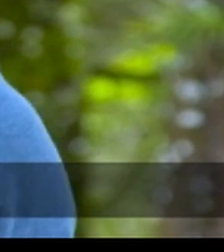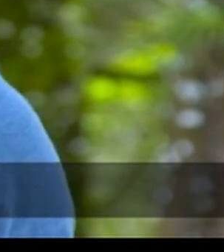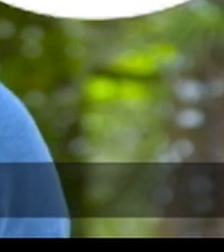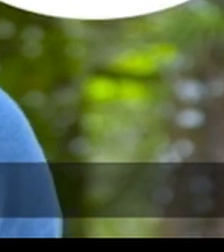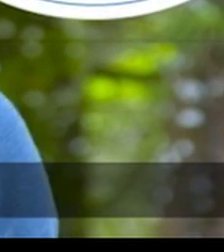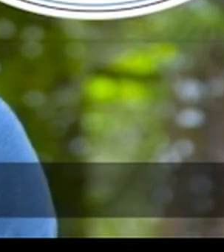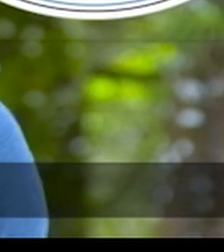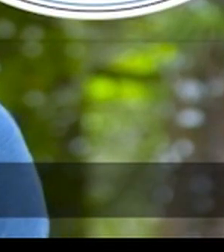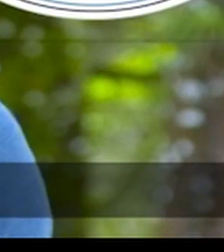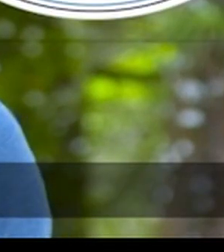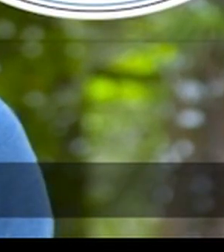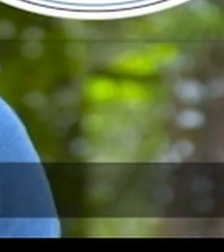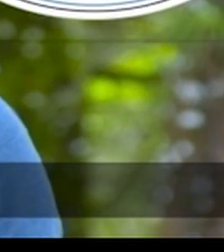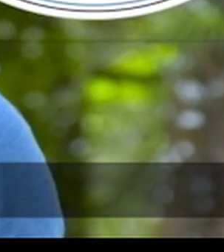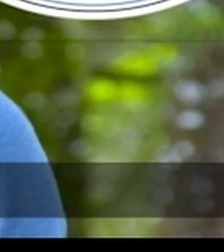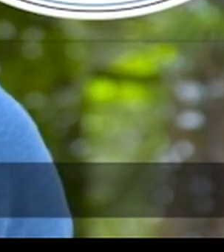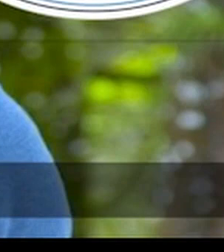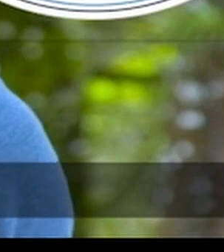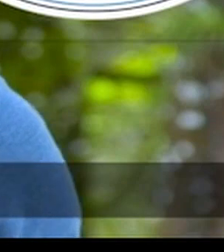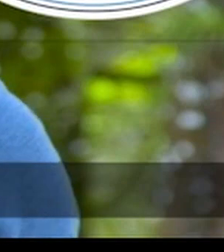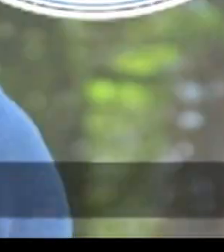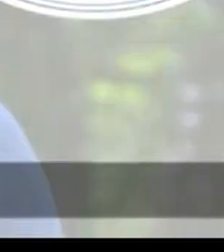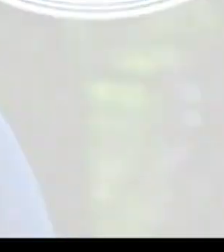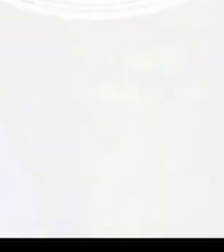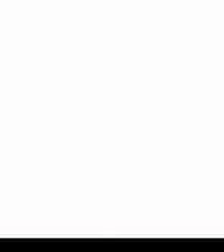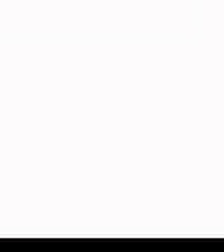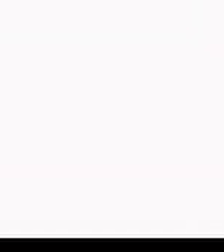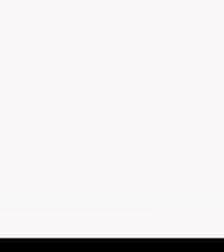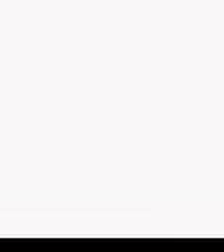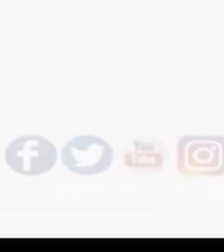cero porque solo juntos salimos adelante